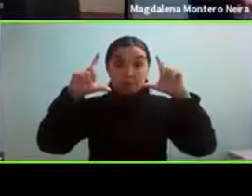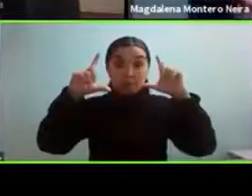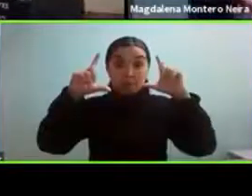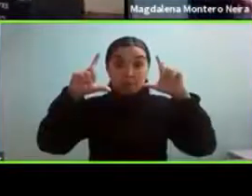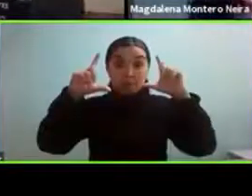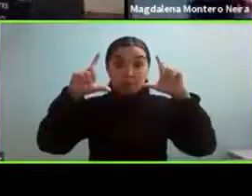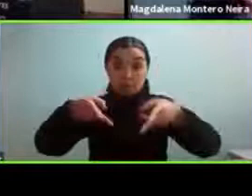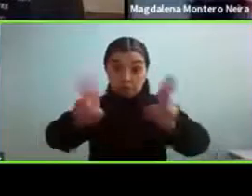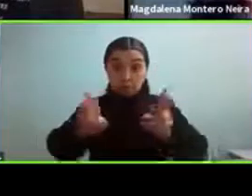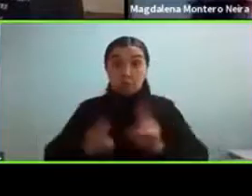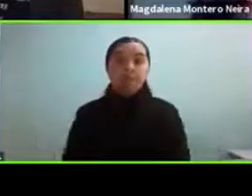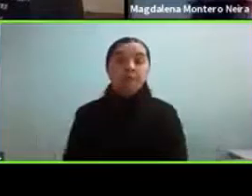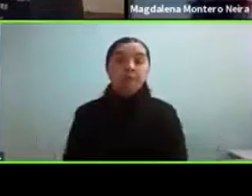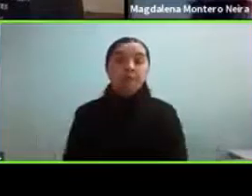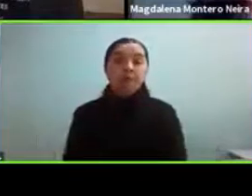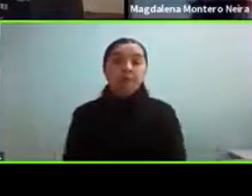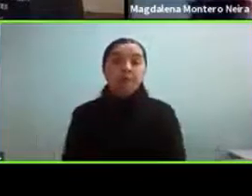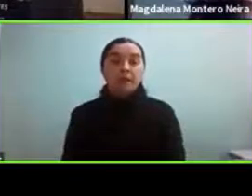bien